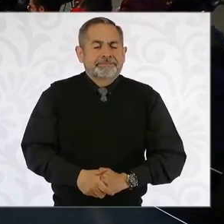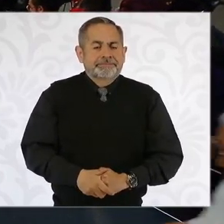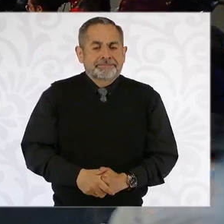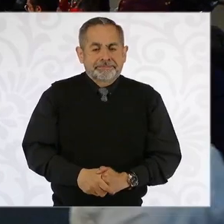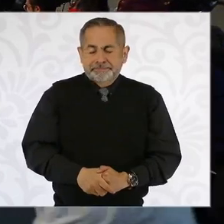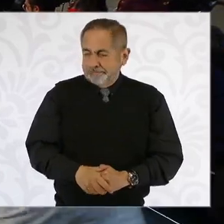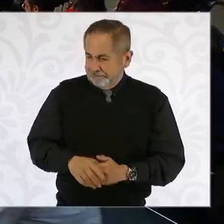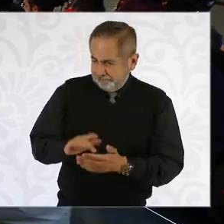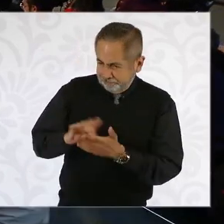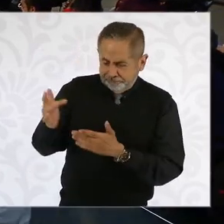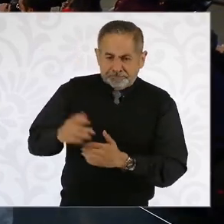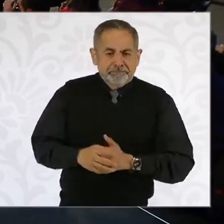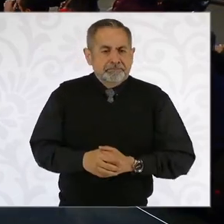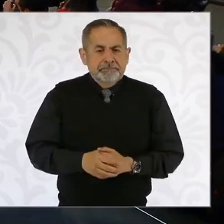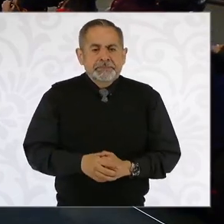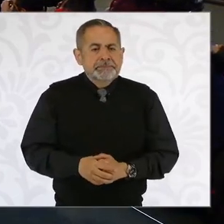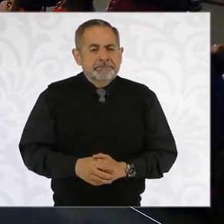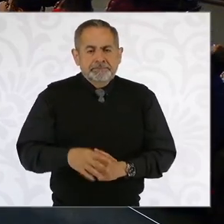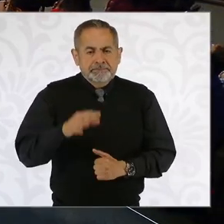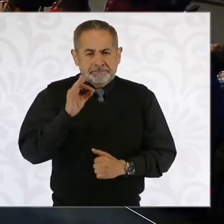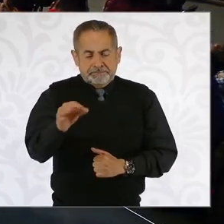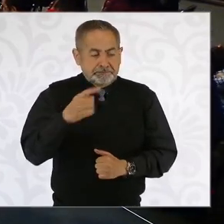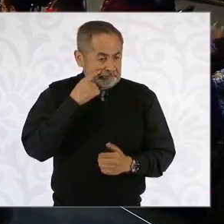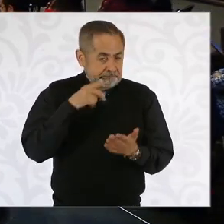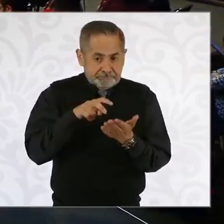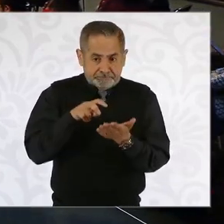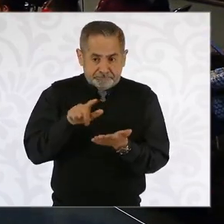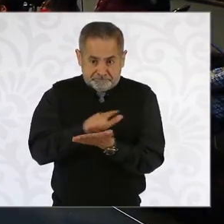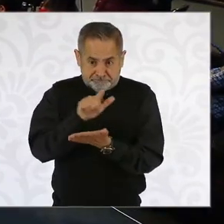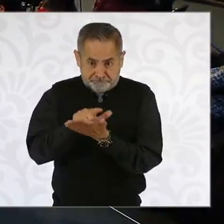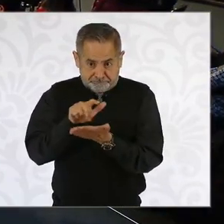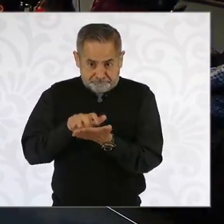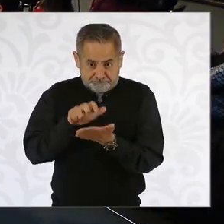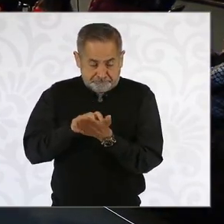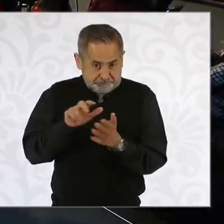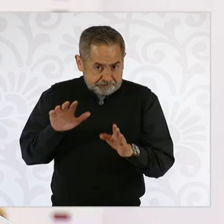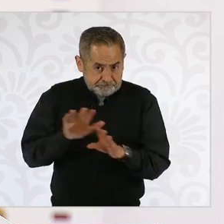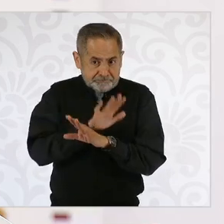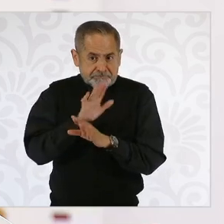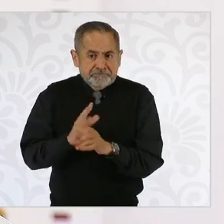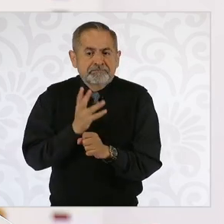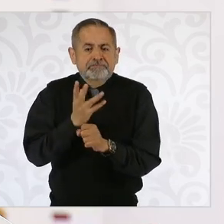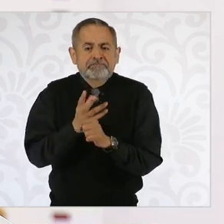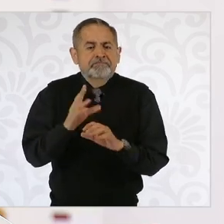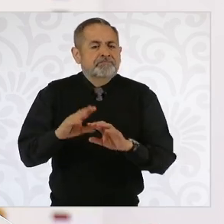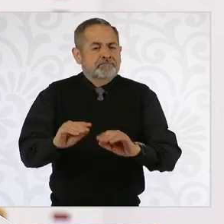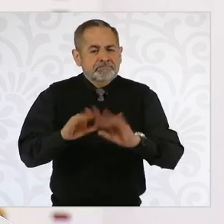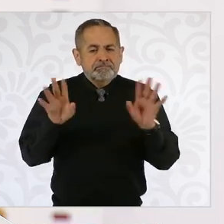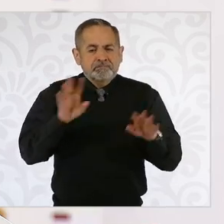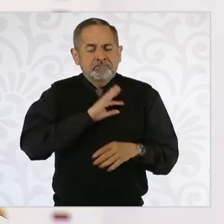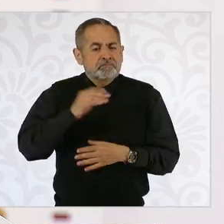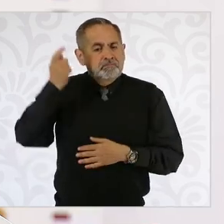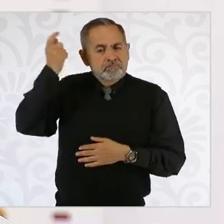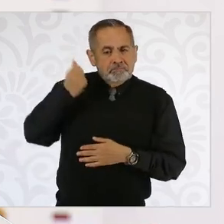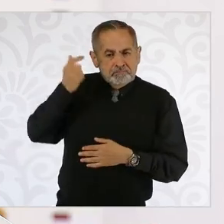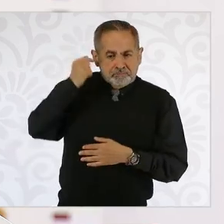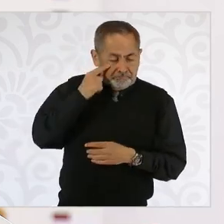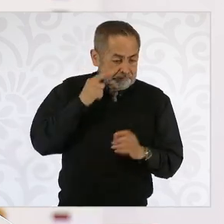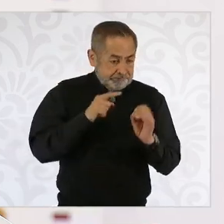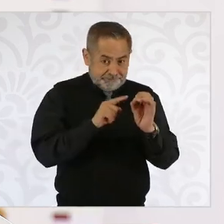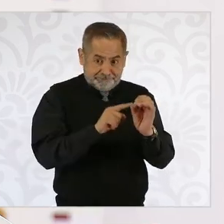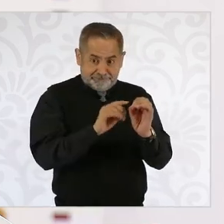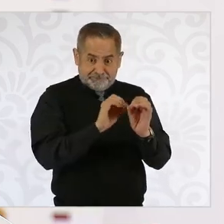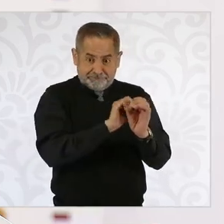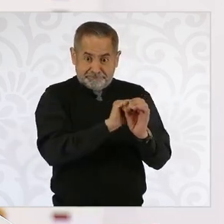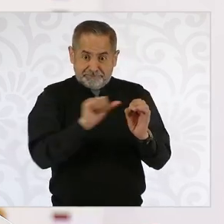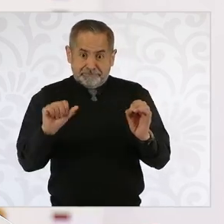Gracias. Justamente la reforma nos va a ayudar a que podamos otorgar esta pensión de los cero a